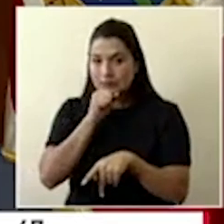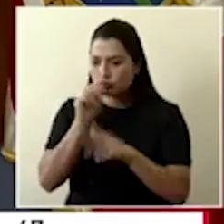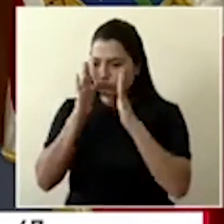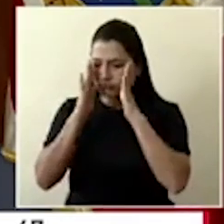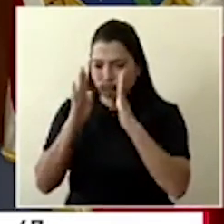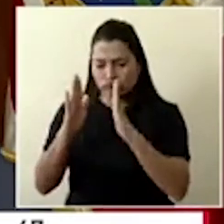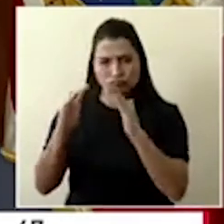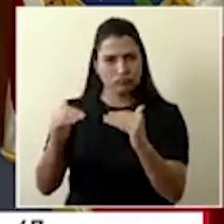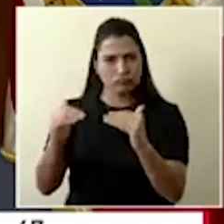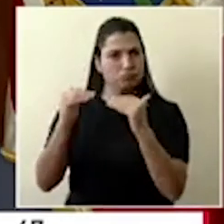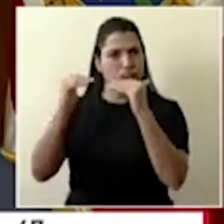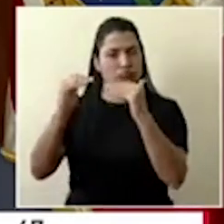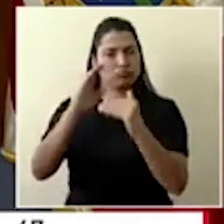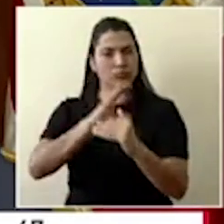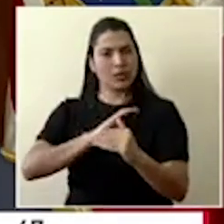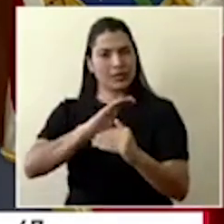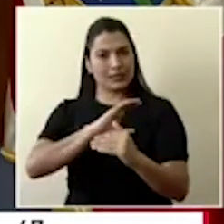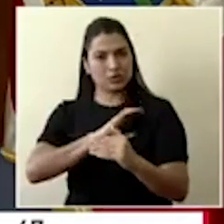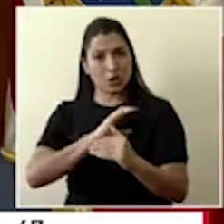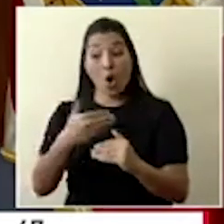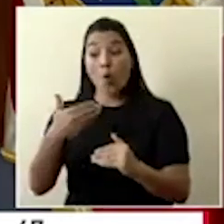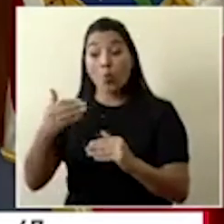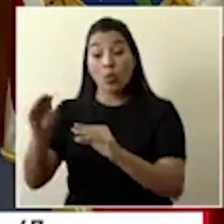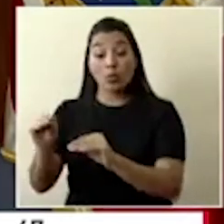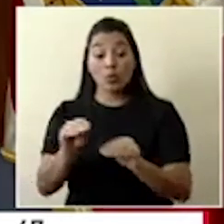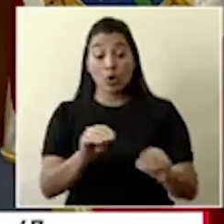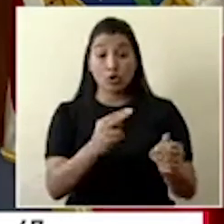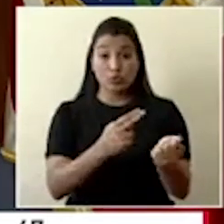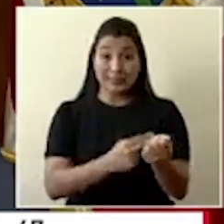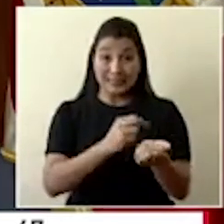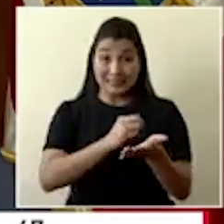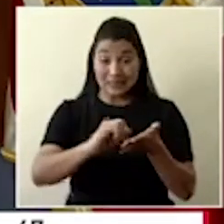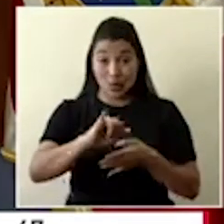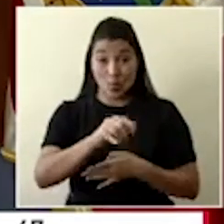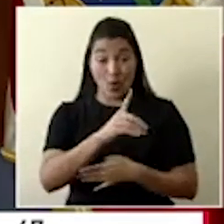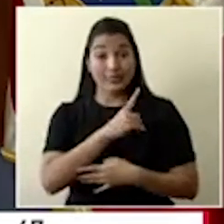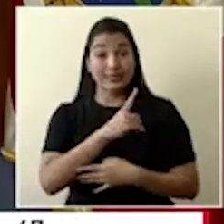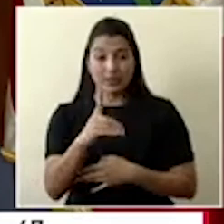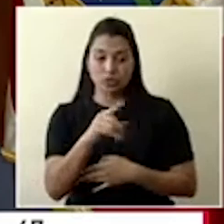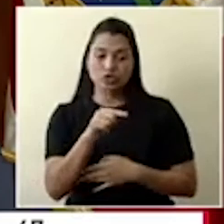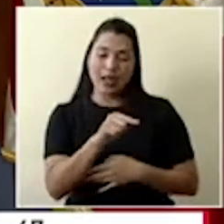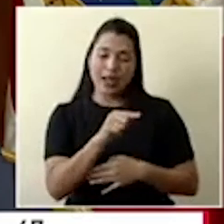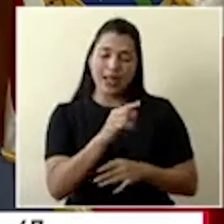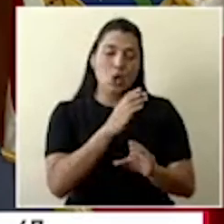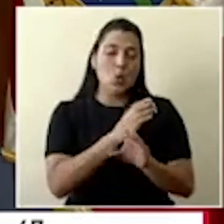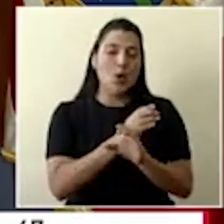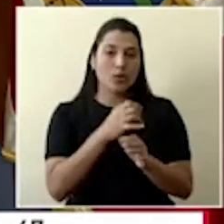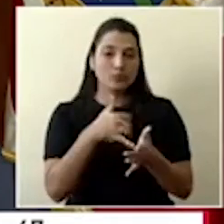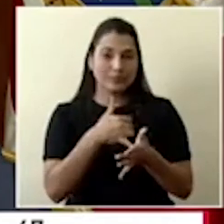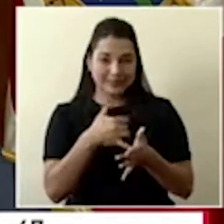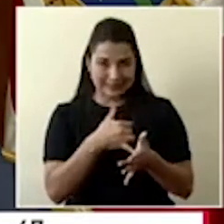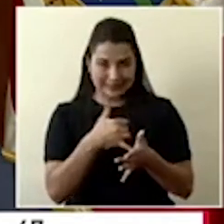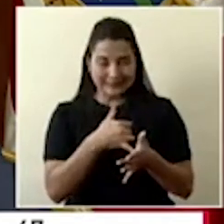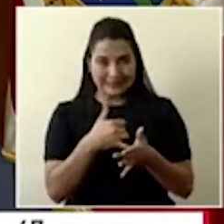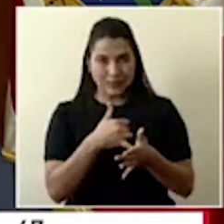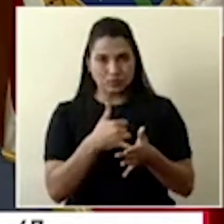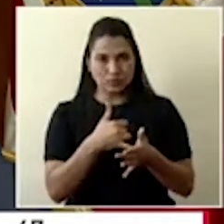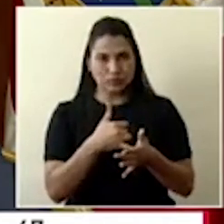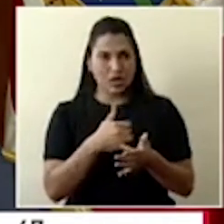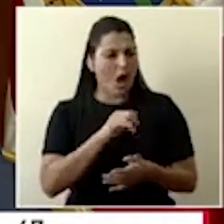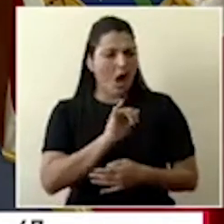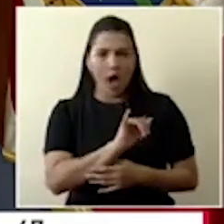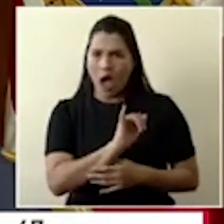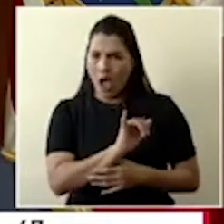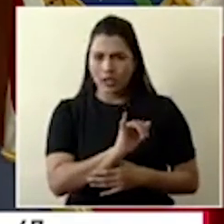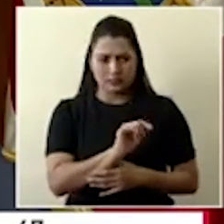y cuando se trasladó al San Juan de Dios, pues ya entró a cuidados intensivos en una atención de la